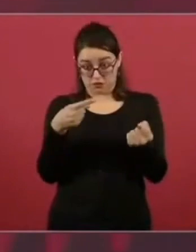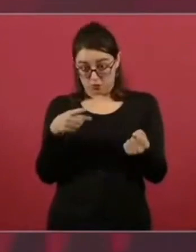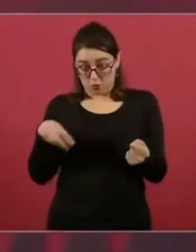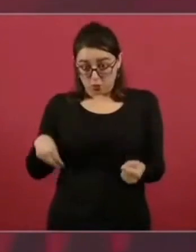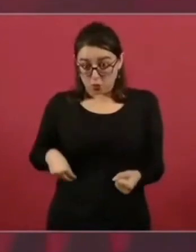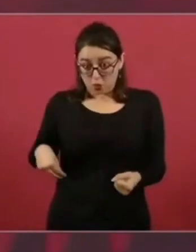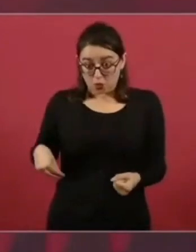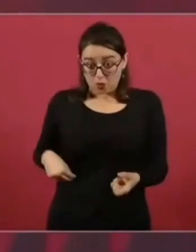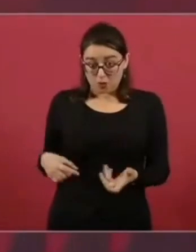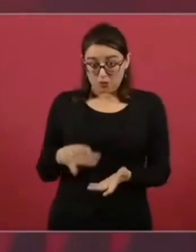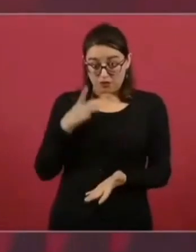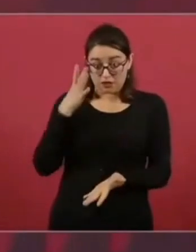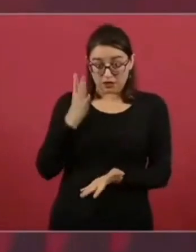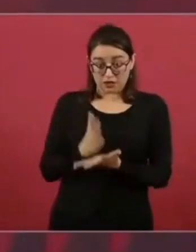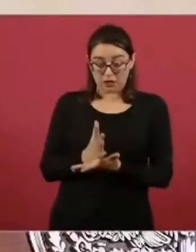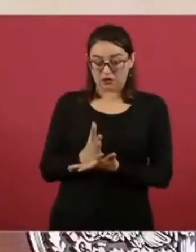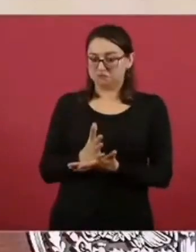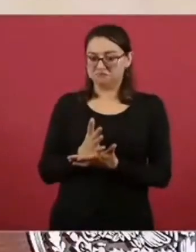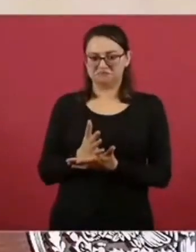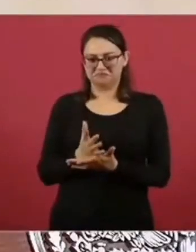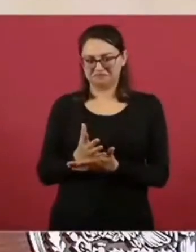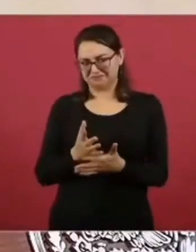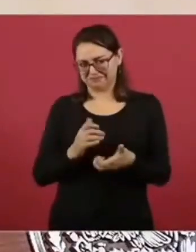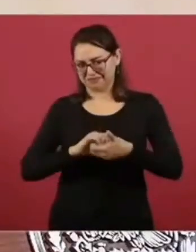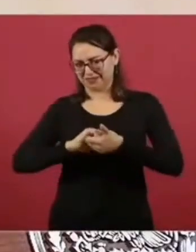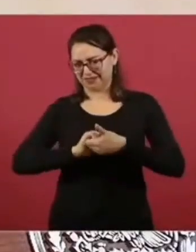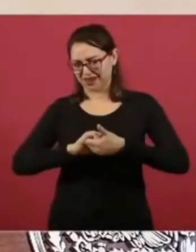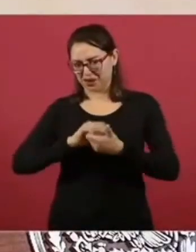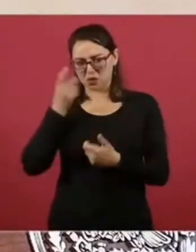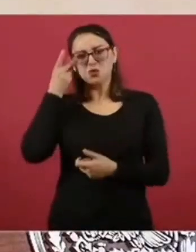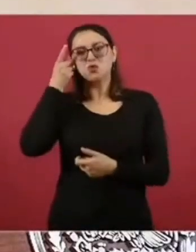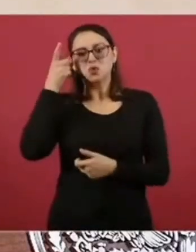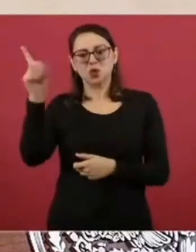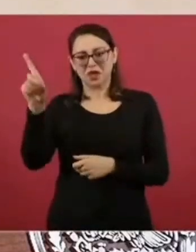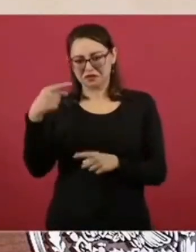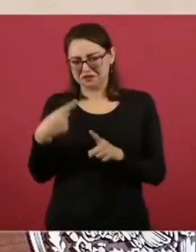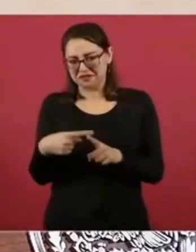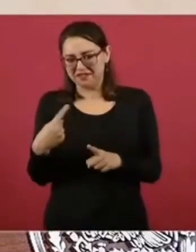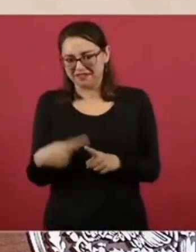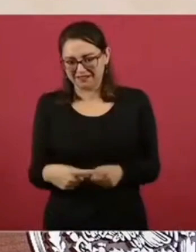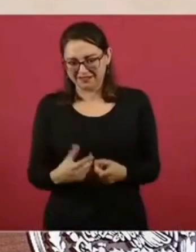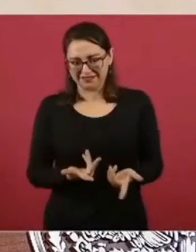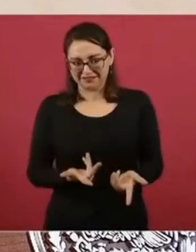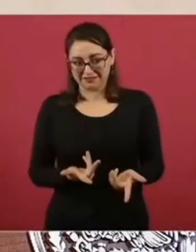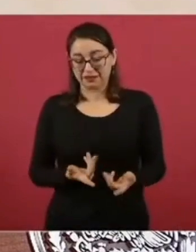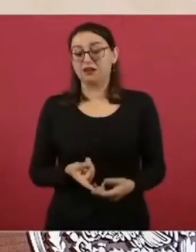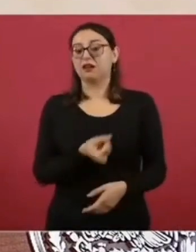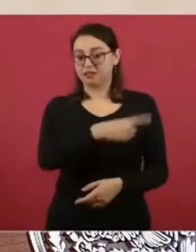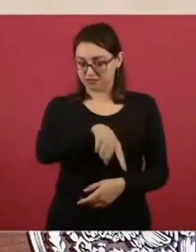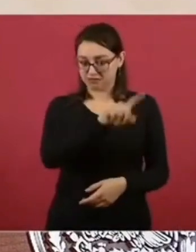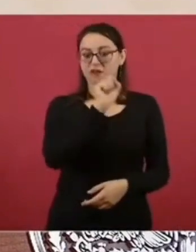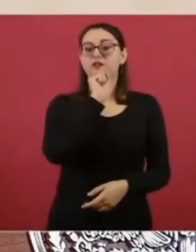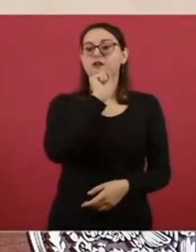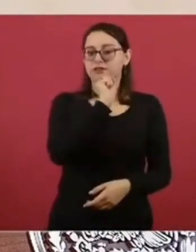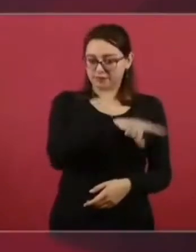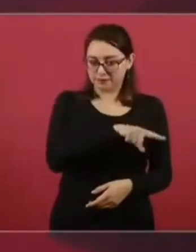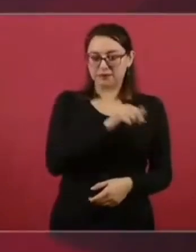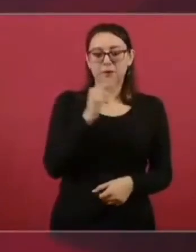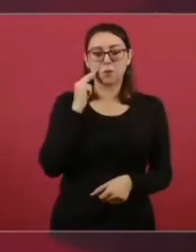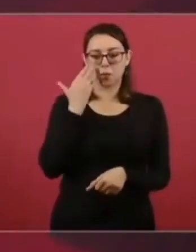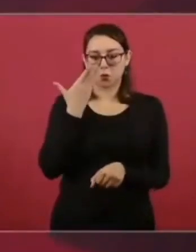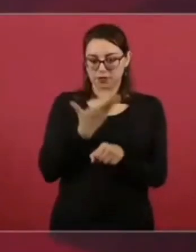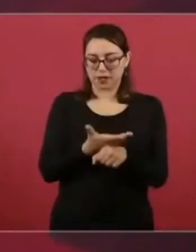dueños, sino los transportes